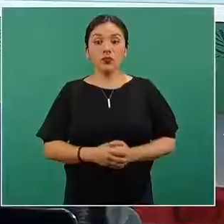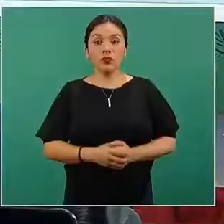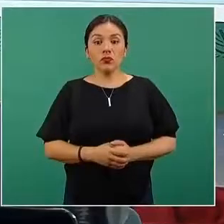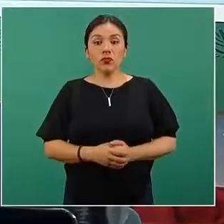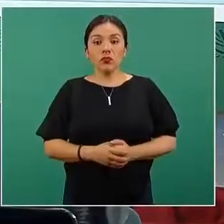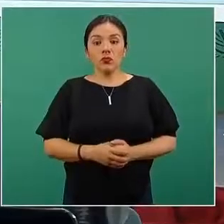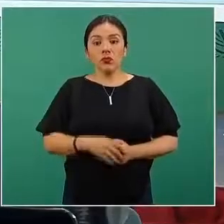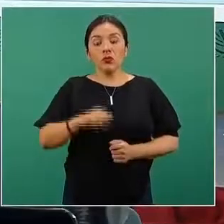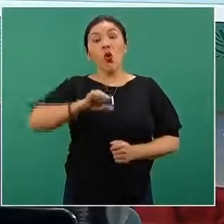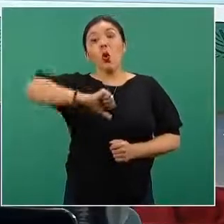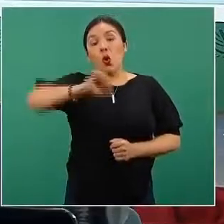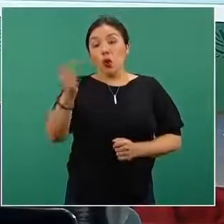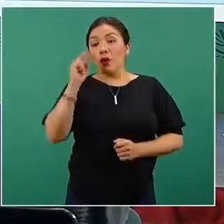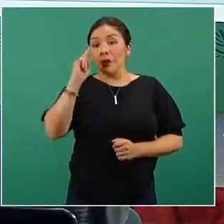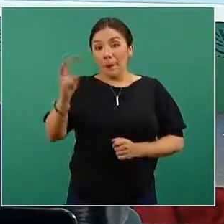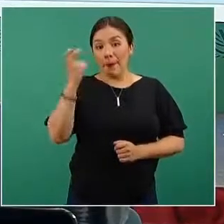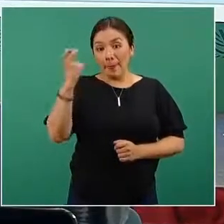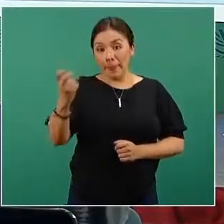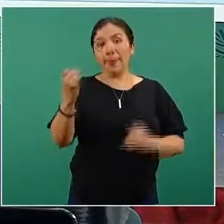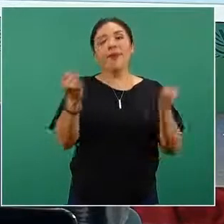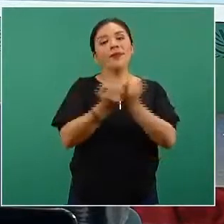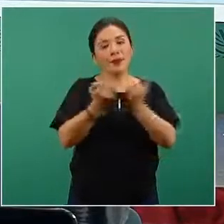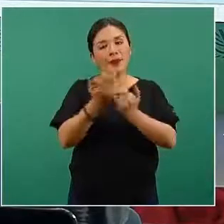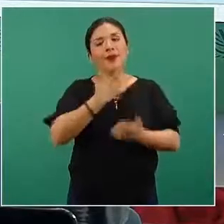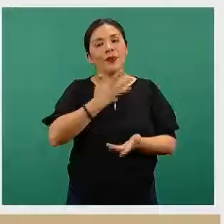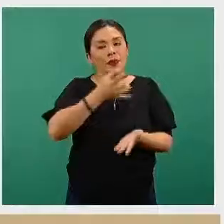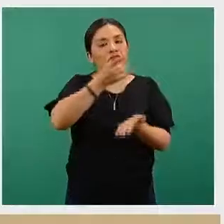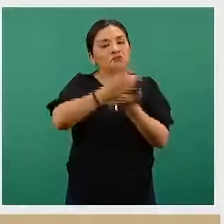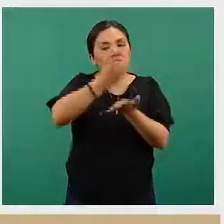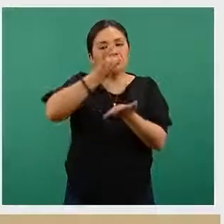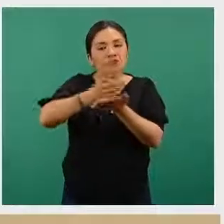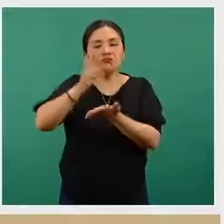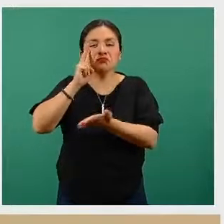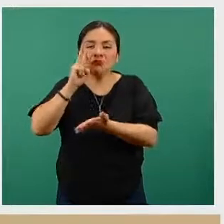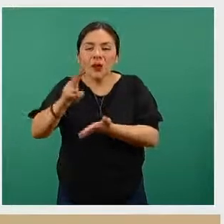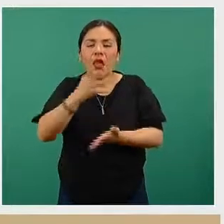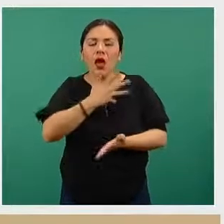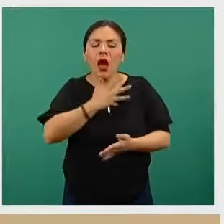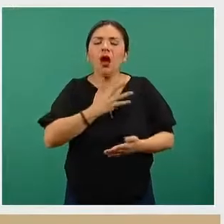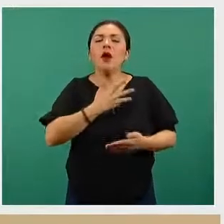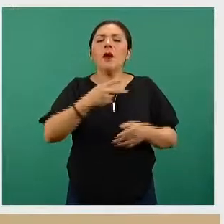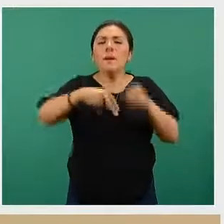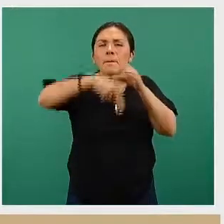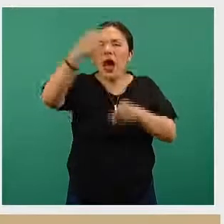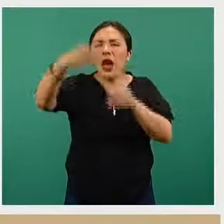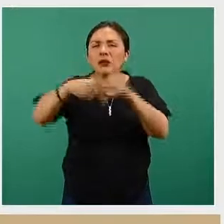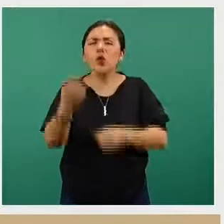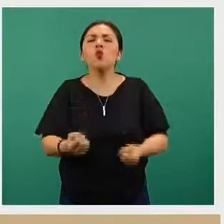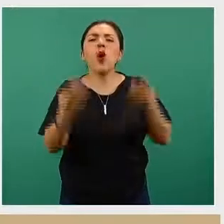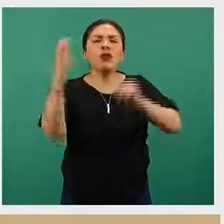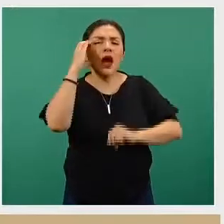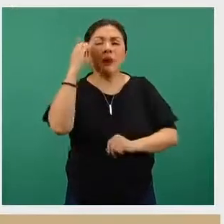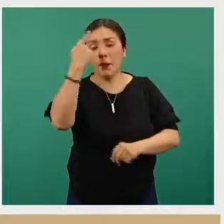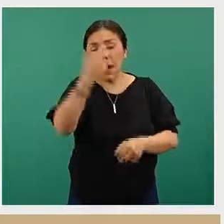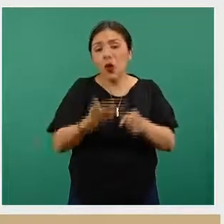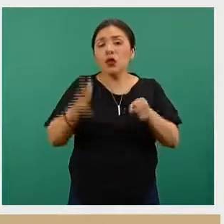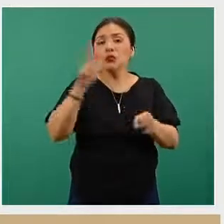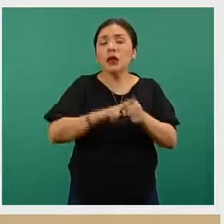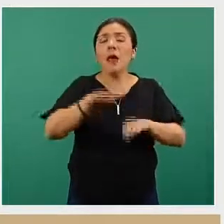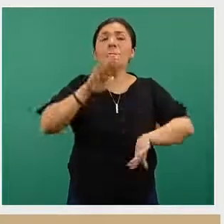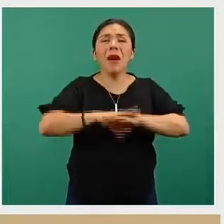En esta otra diapositiva pues también identificamos pues la disponibilidad que tenemos de camas de hospitalización